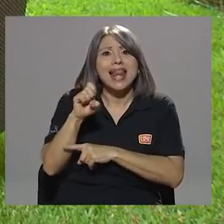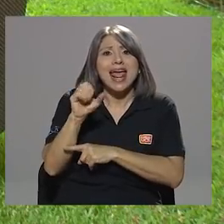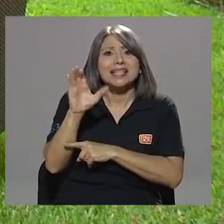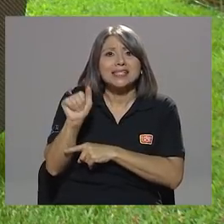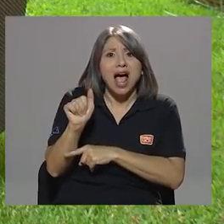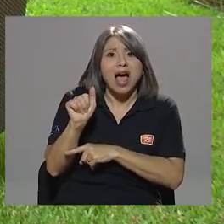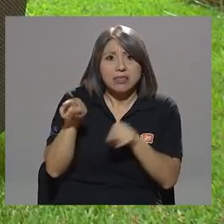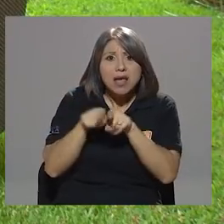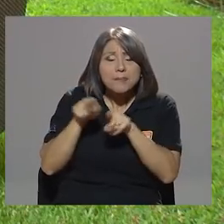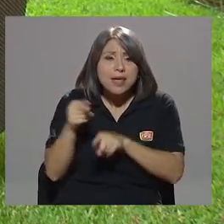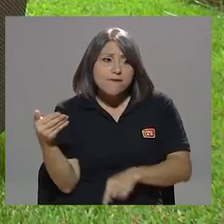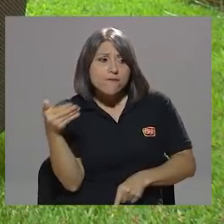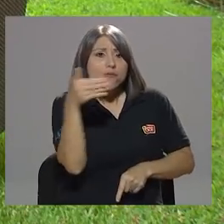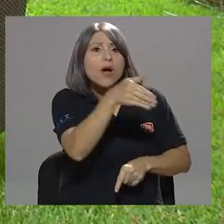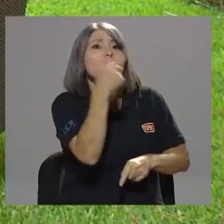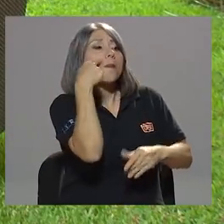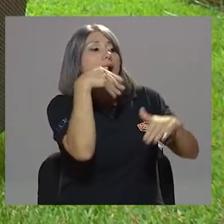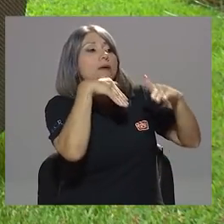fueron a allanarle su casa.